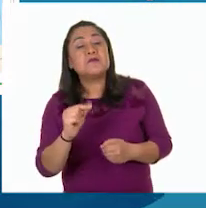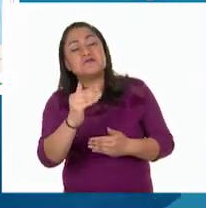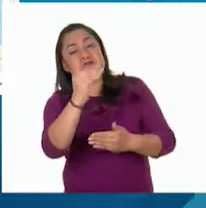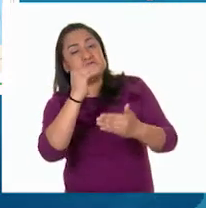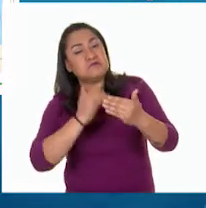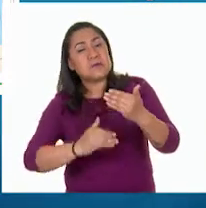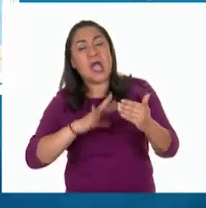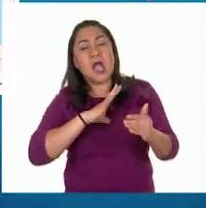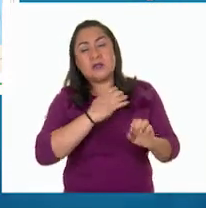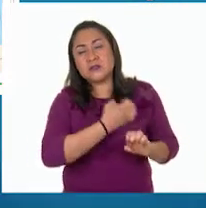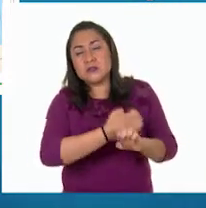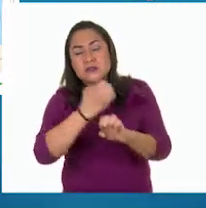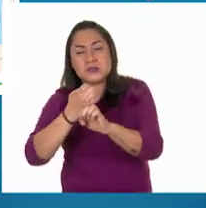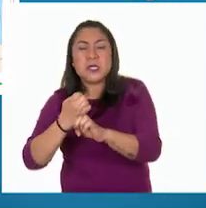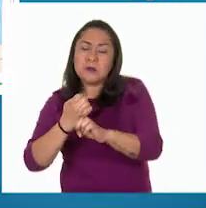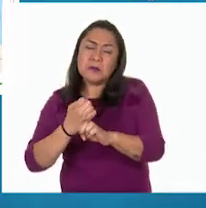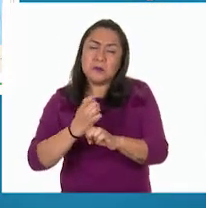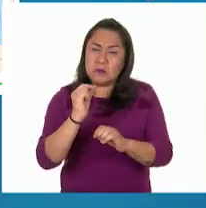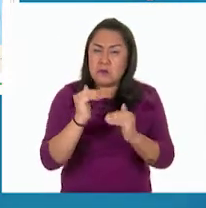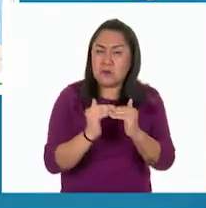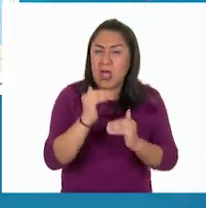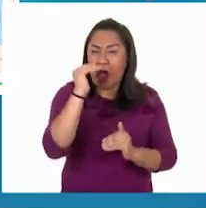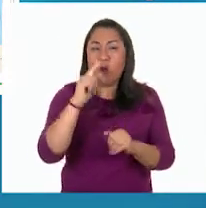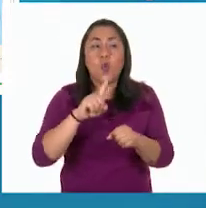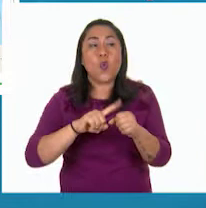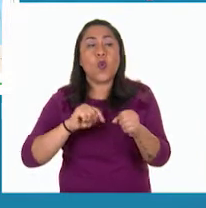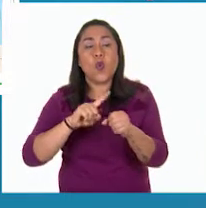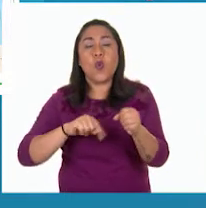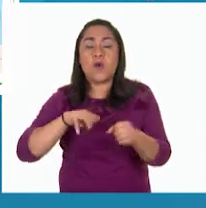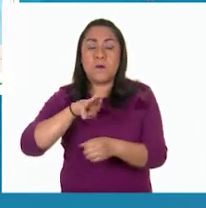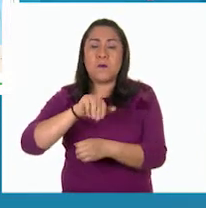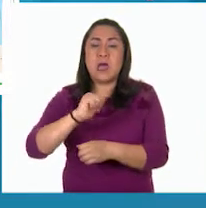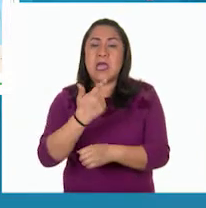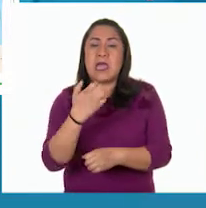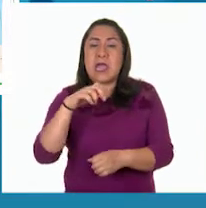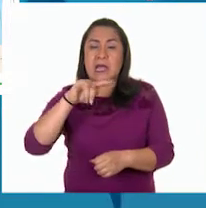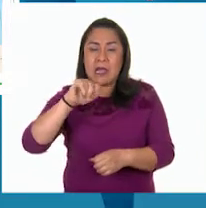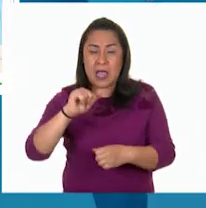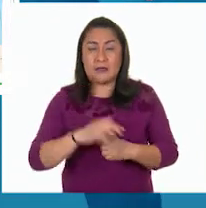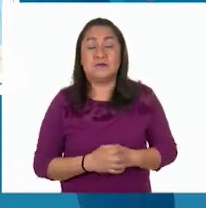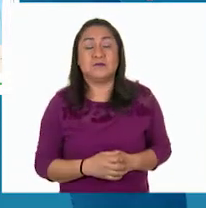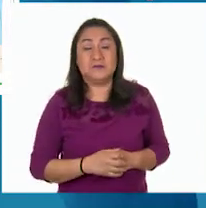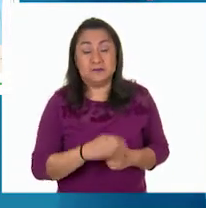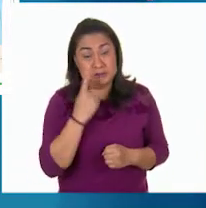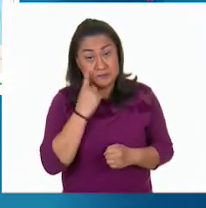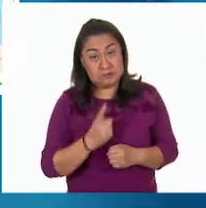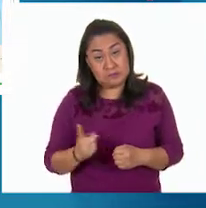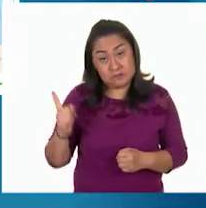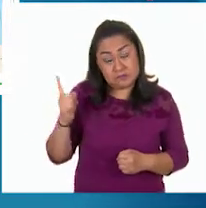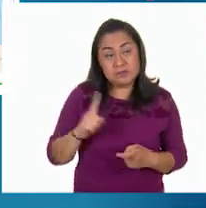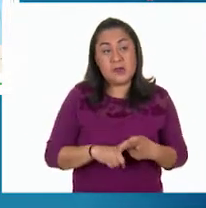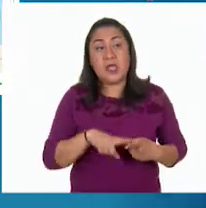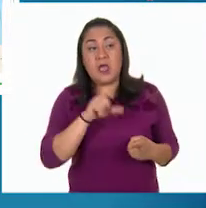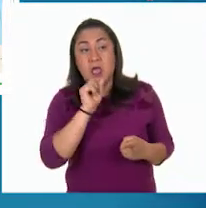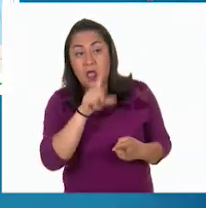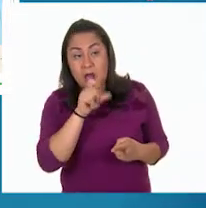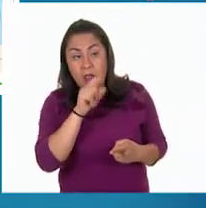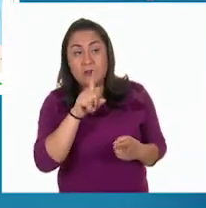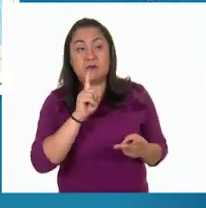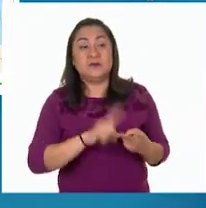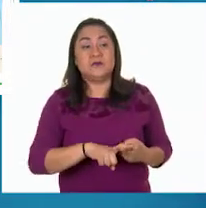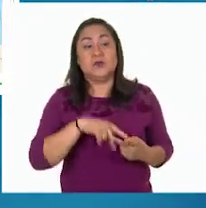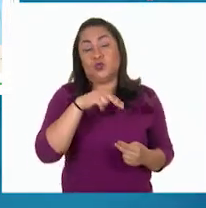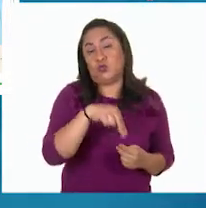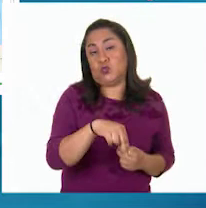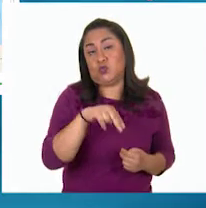participación alto maestra y están ahí en color magenta. Exacto. De estas puedo decir que están Jalisco y